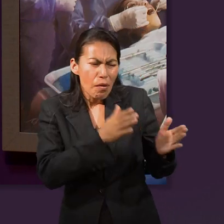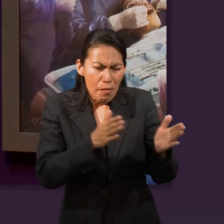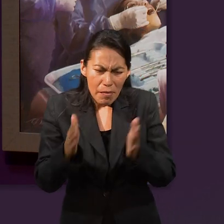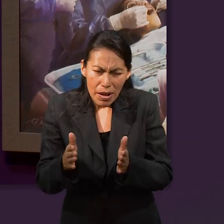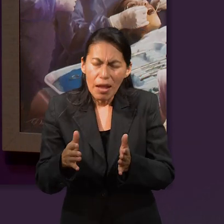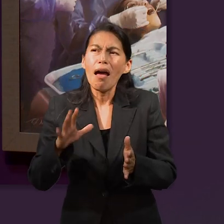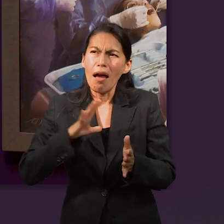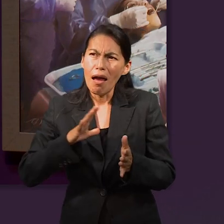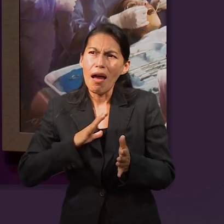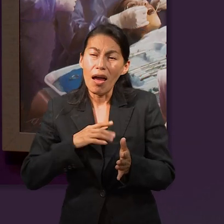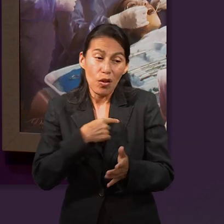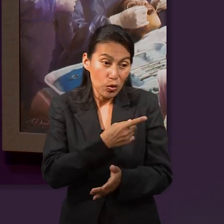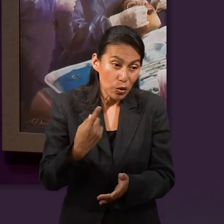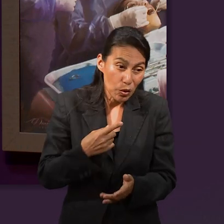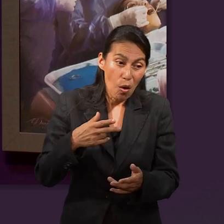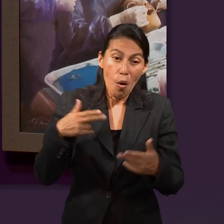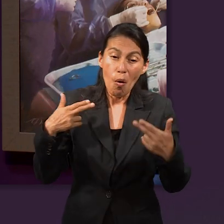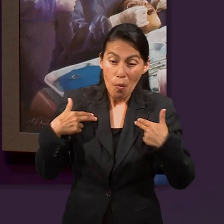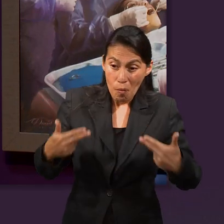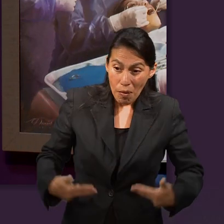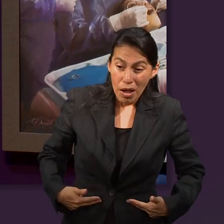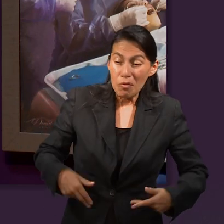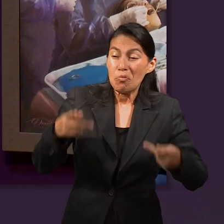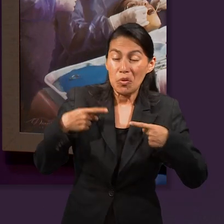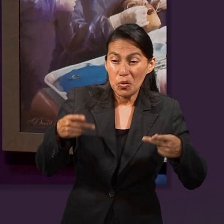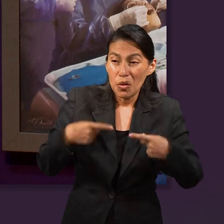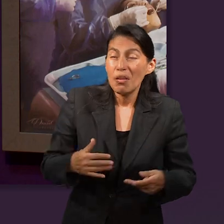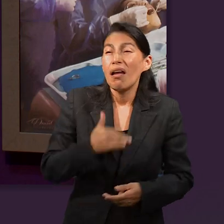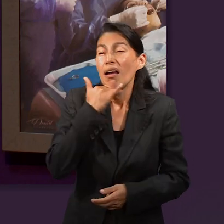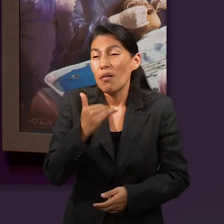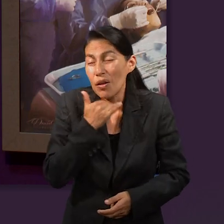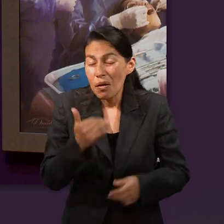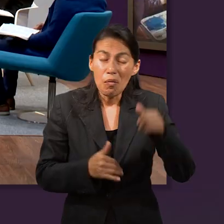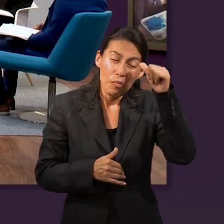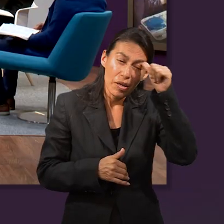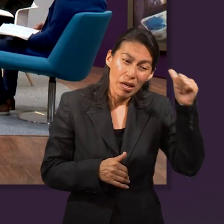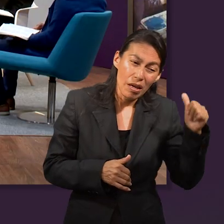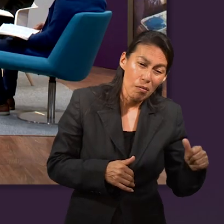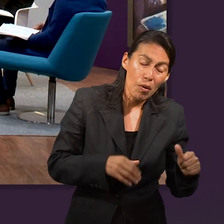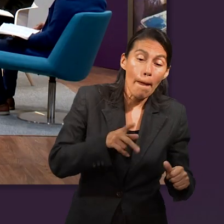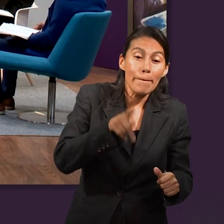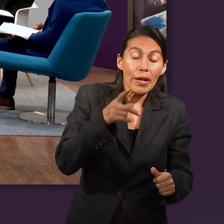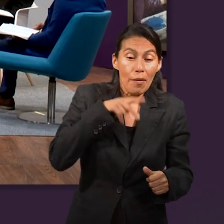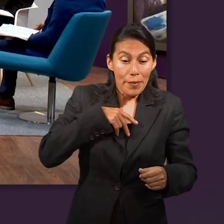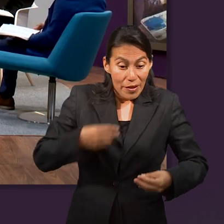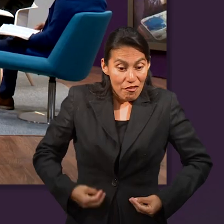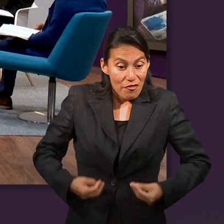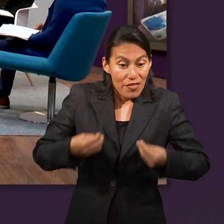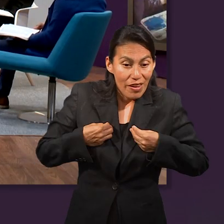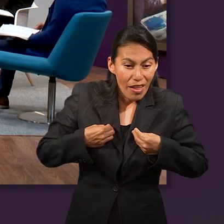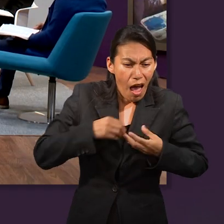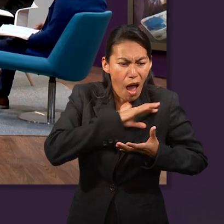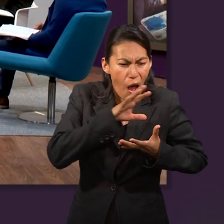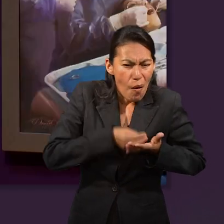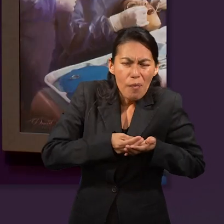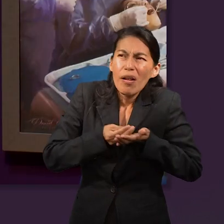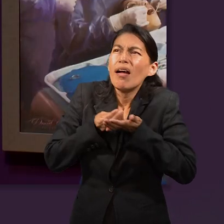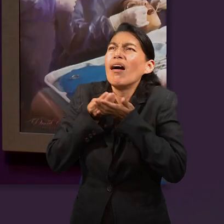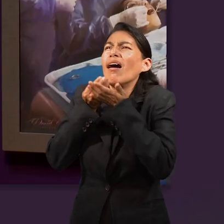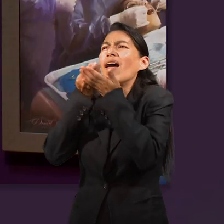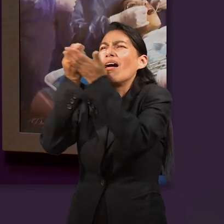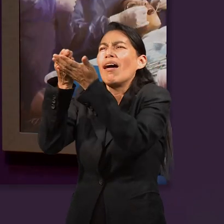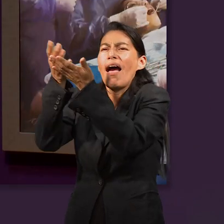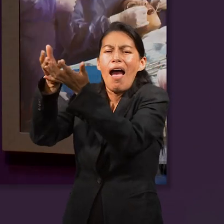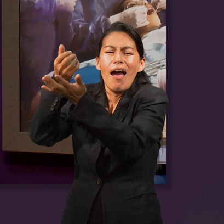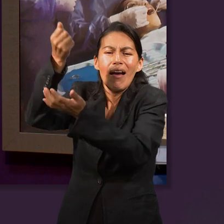Amén. Somos humanos, nos vamos a equivocar. Sí, pero si ponemos nuestras vidas en las manos de Dios, él va a encontrar la manera de que